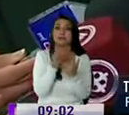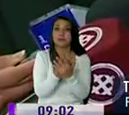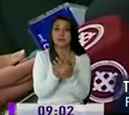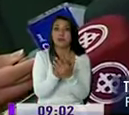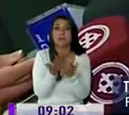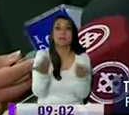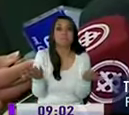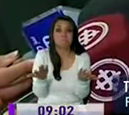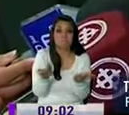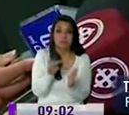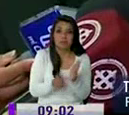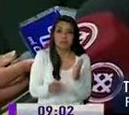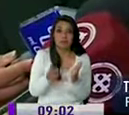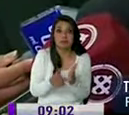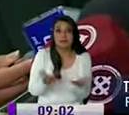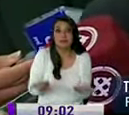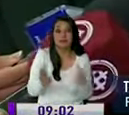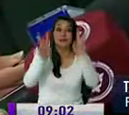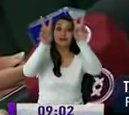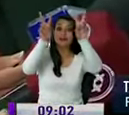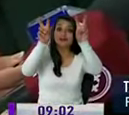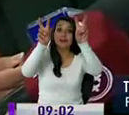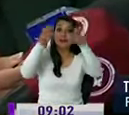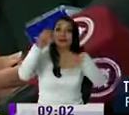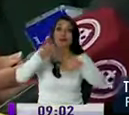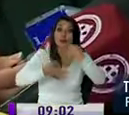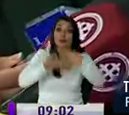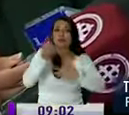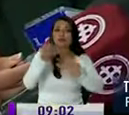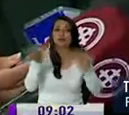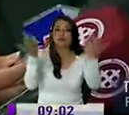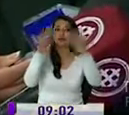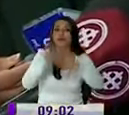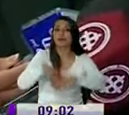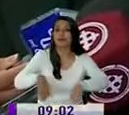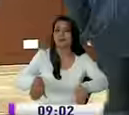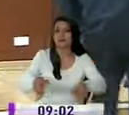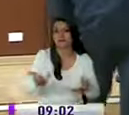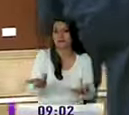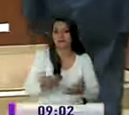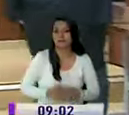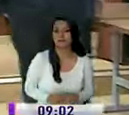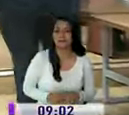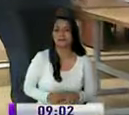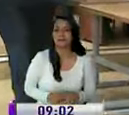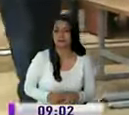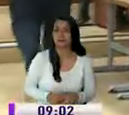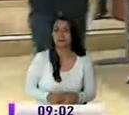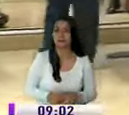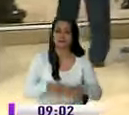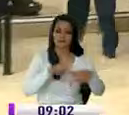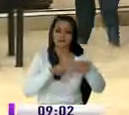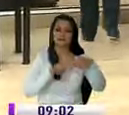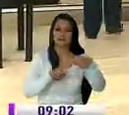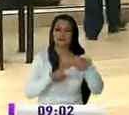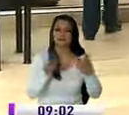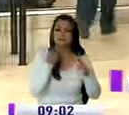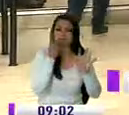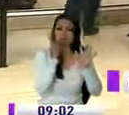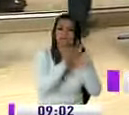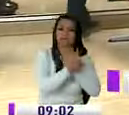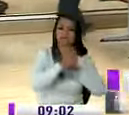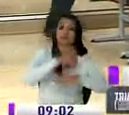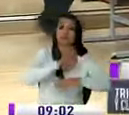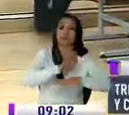penal obviamente la conducta penal tiene que estar también contemplada Villavicencio y Jiménez eran procesados por un